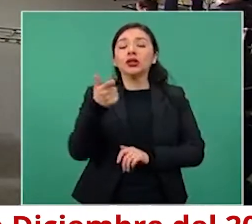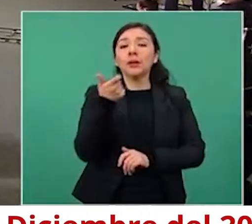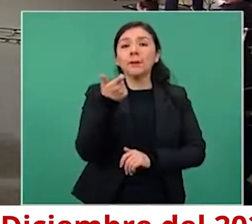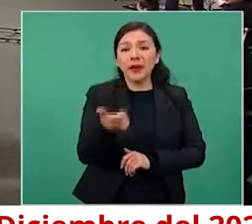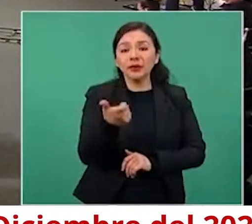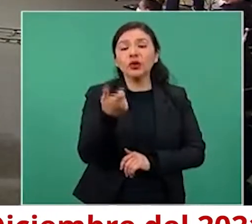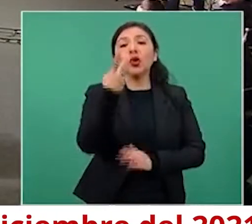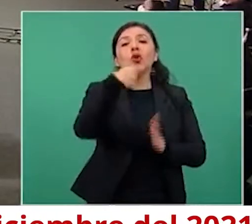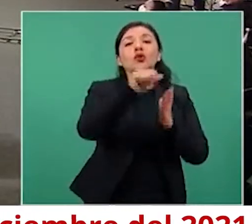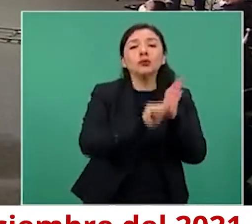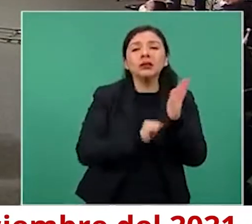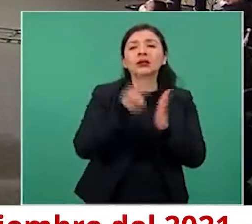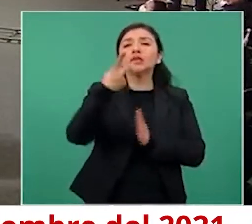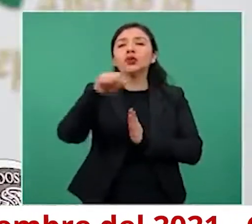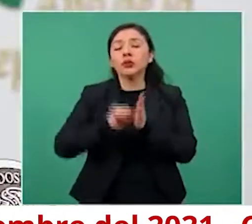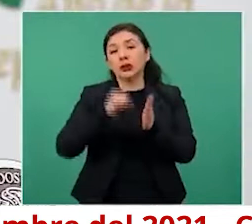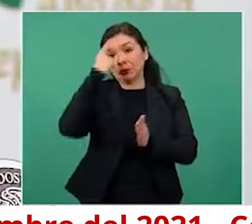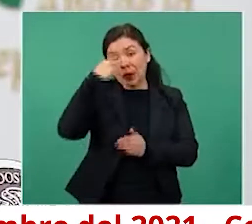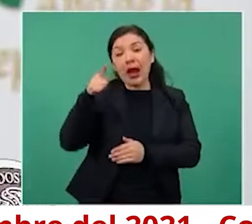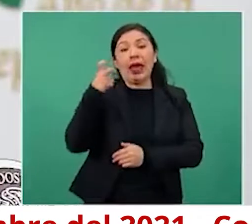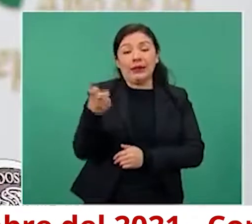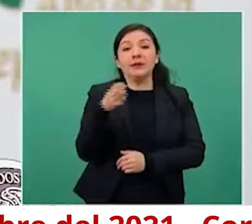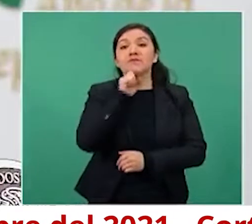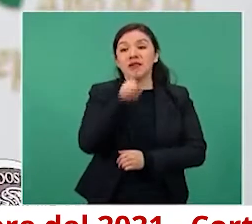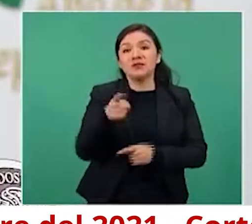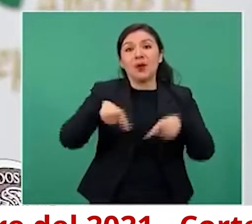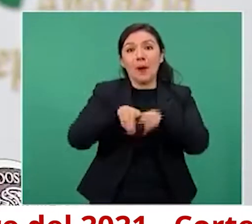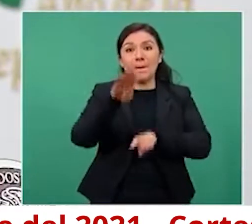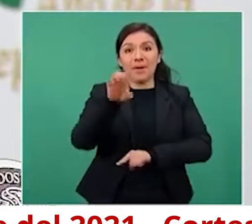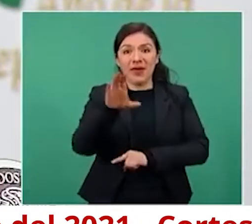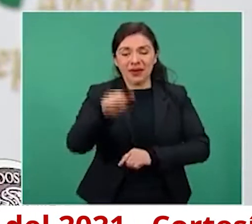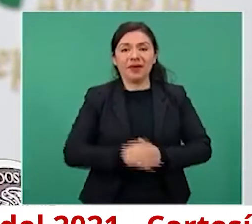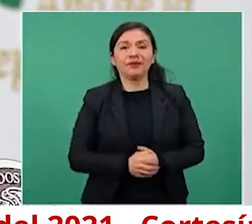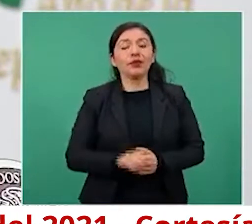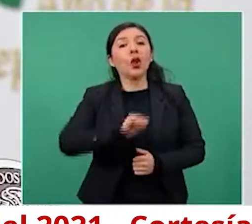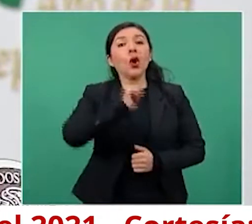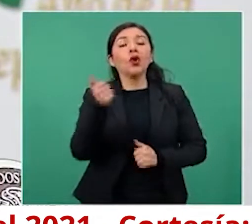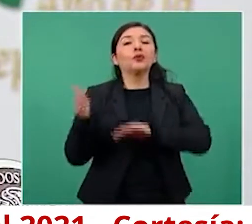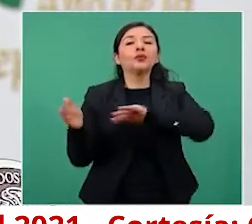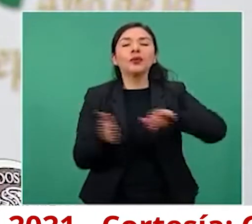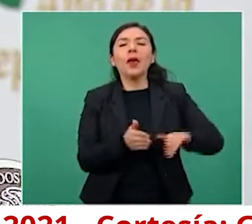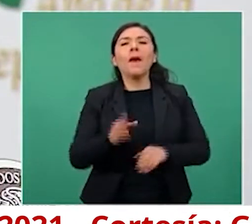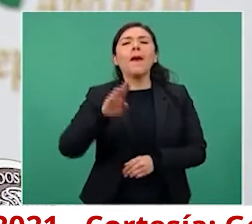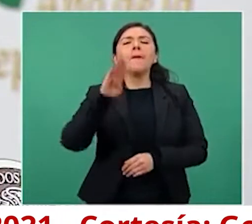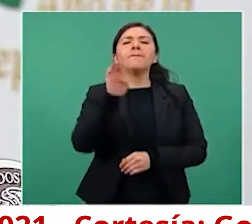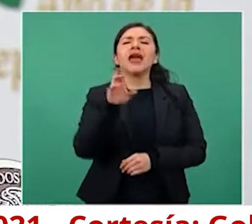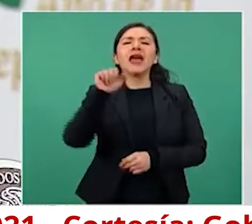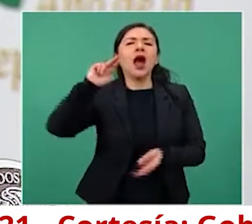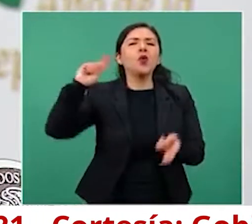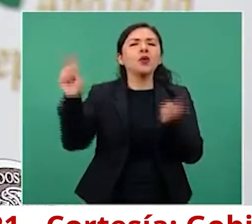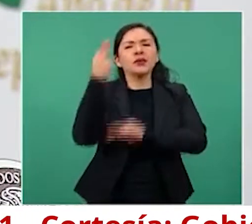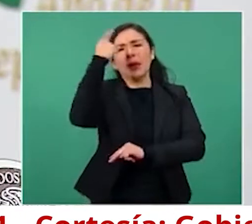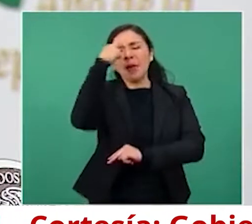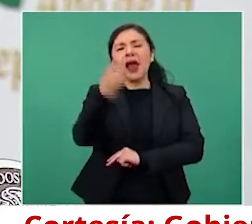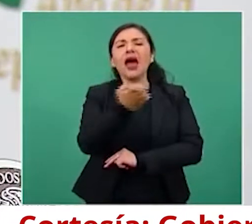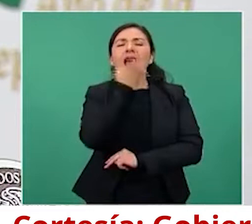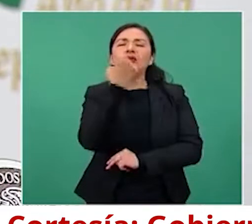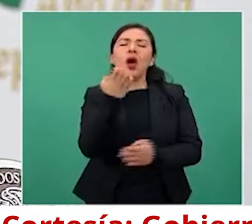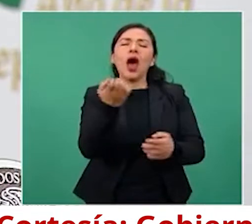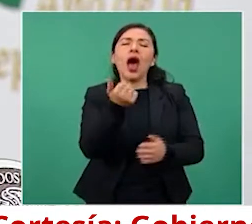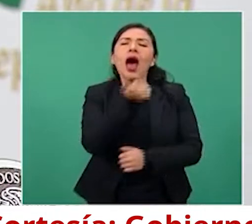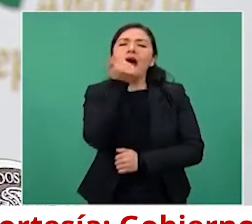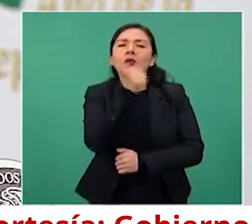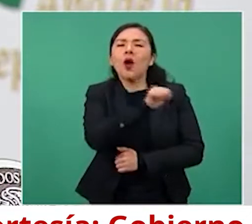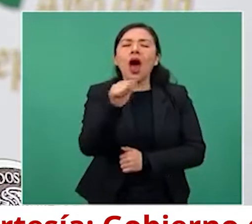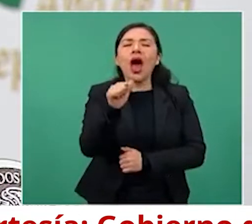bimestrales para esta beca. En el caso de la beca universal para estudiantes de Educación Media Superior, es